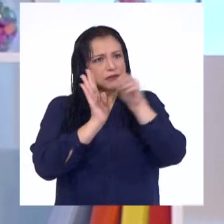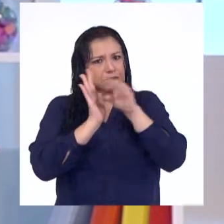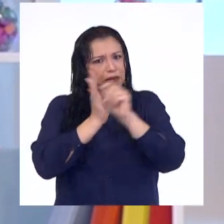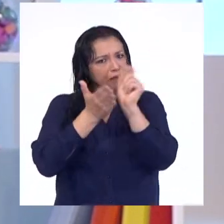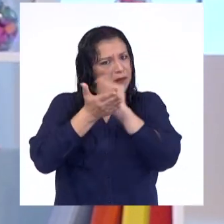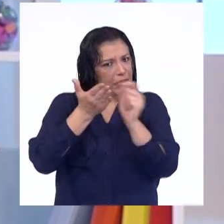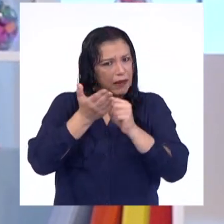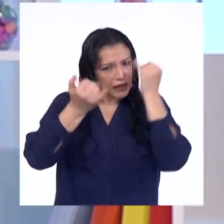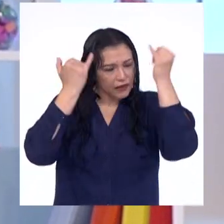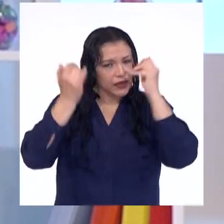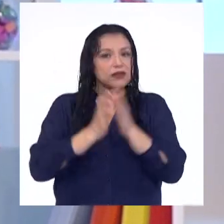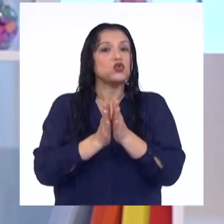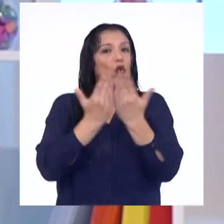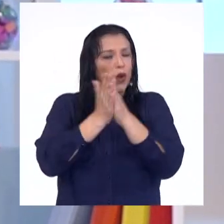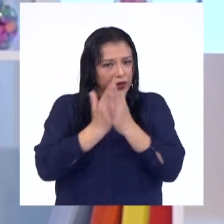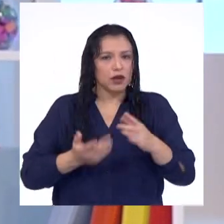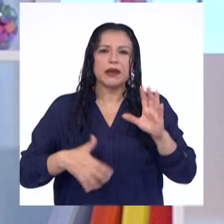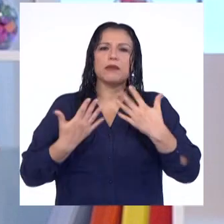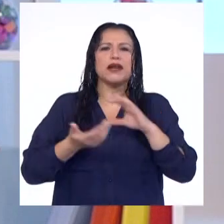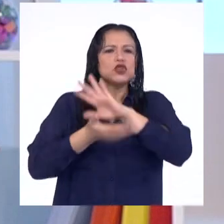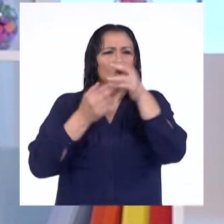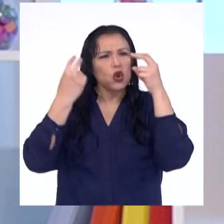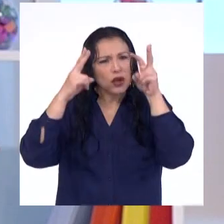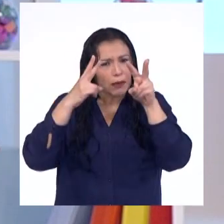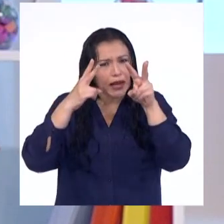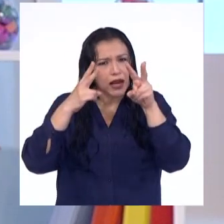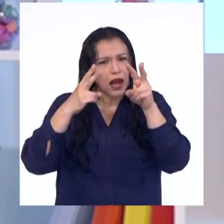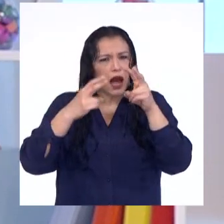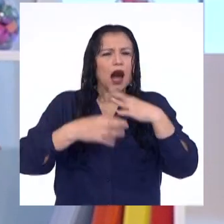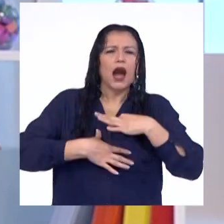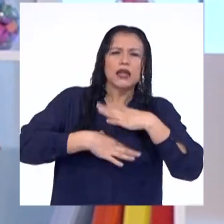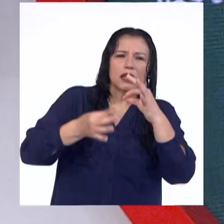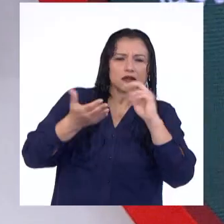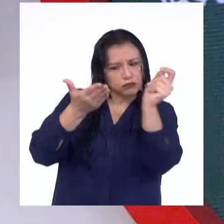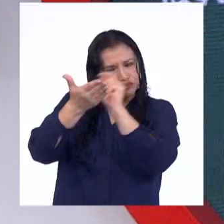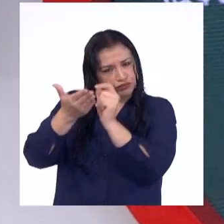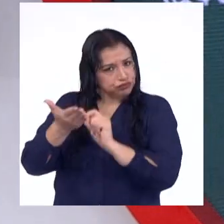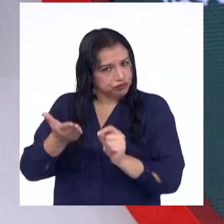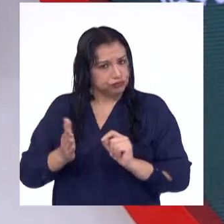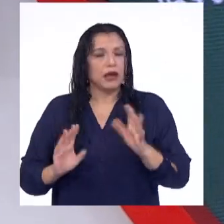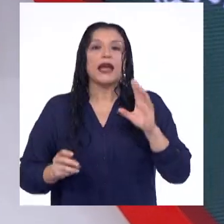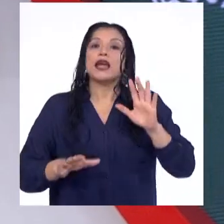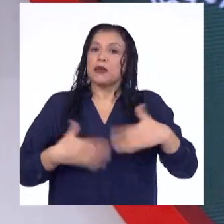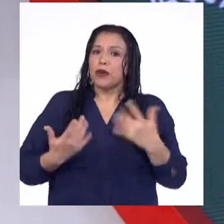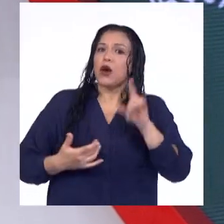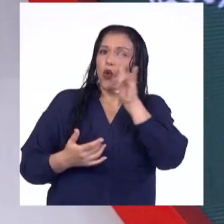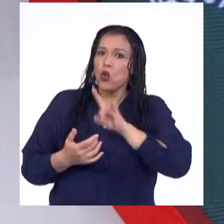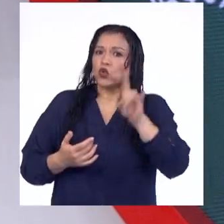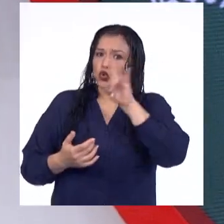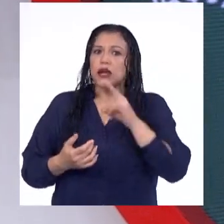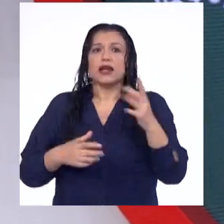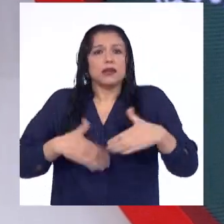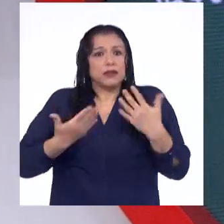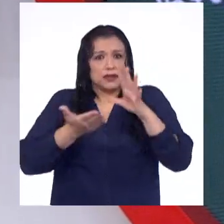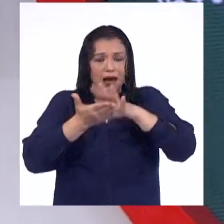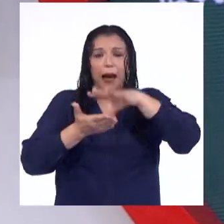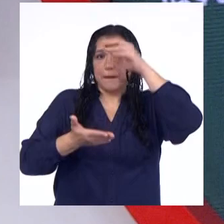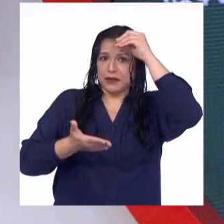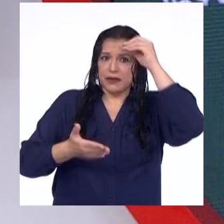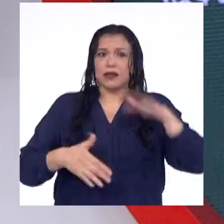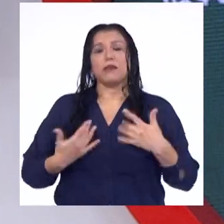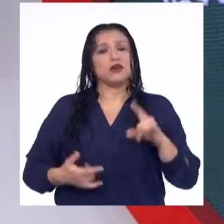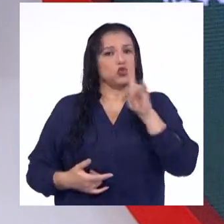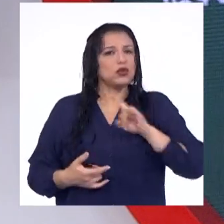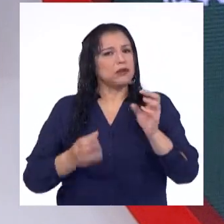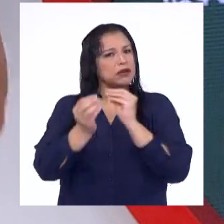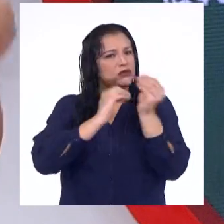¿verdad? Para que puedan estar tomando nota de todo aquello que despierte su interés. O te sea útil, te genera aprendizaje y puedas usarlo para